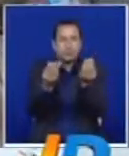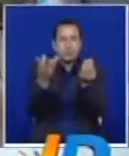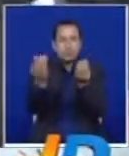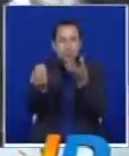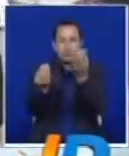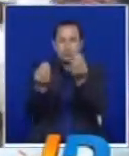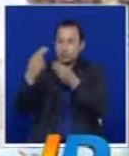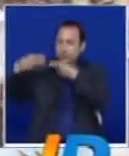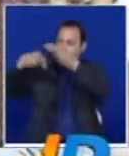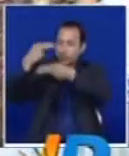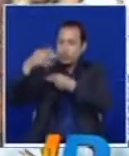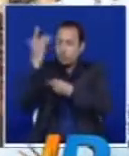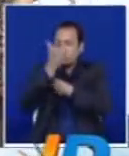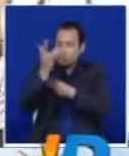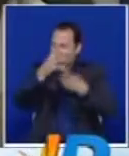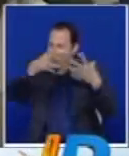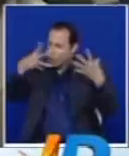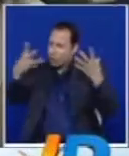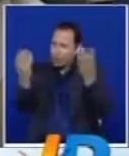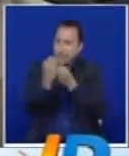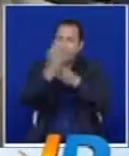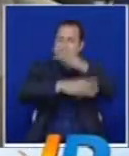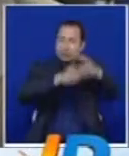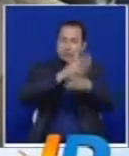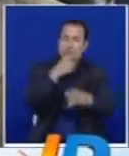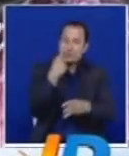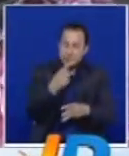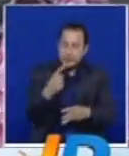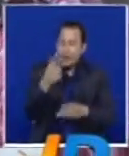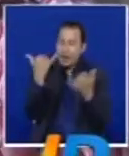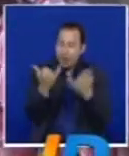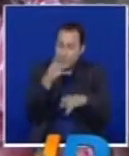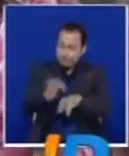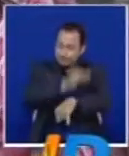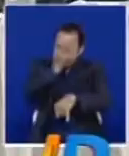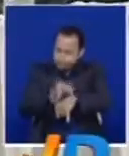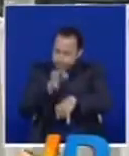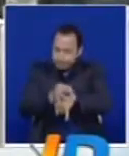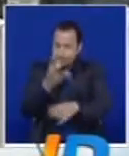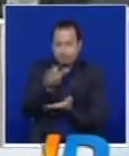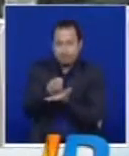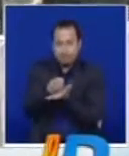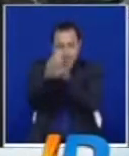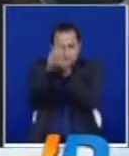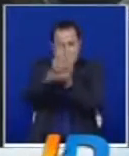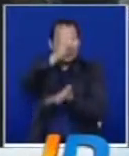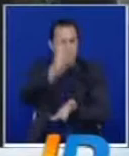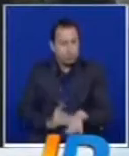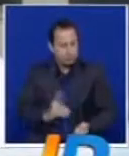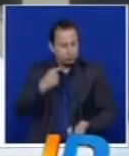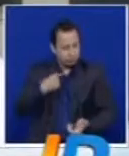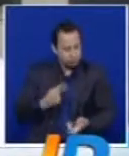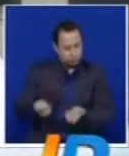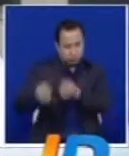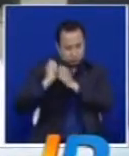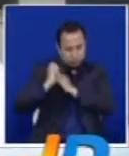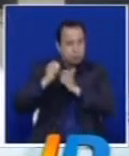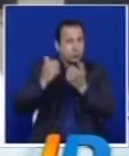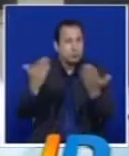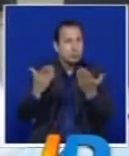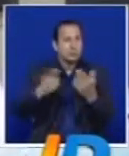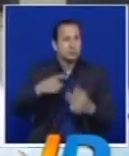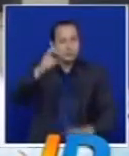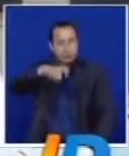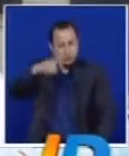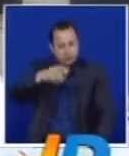coincidencia de autoridades mundiales que consideran que los avances son significativos para que estén en la toma de grandes decisiones. Nosotros necesitamos estar